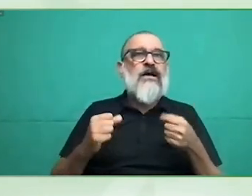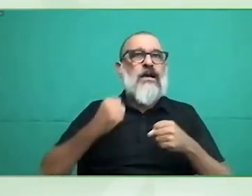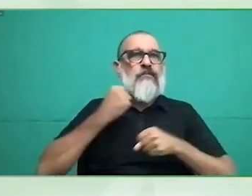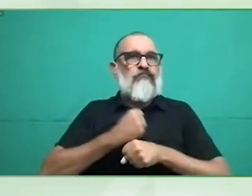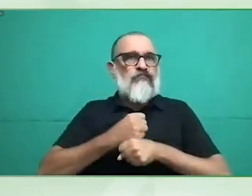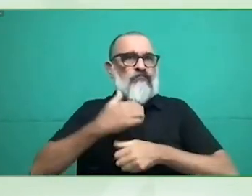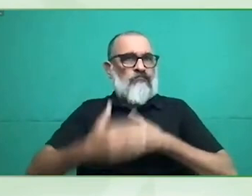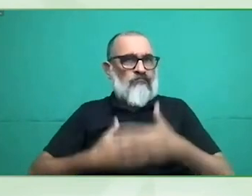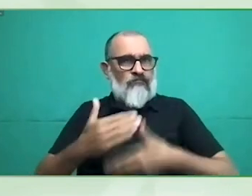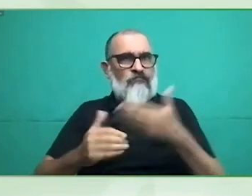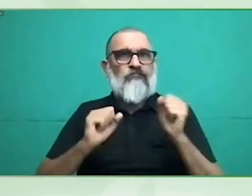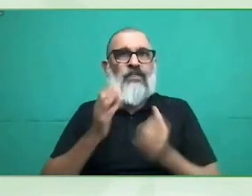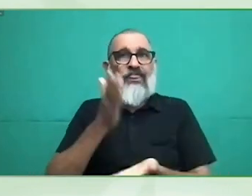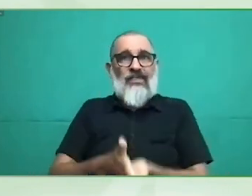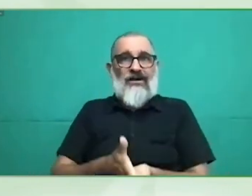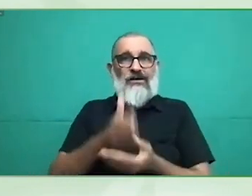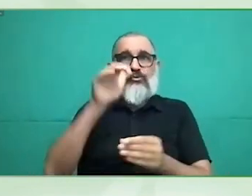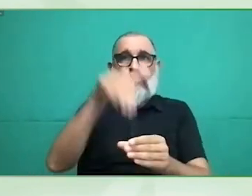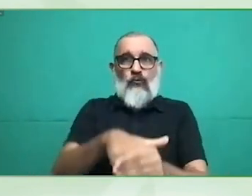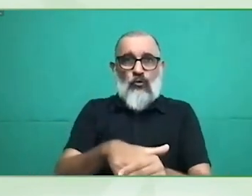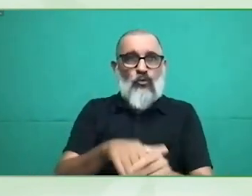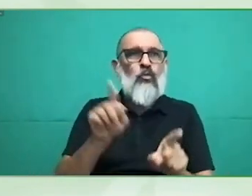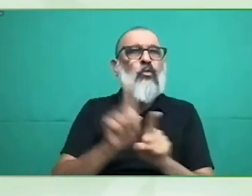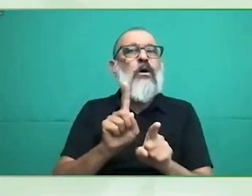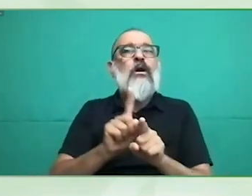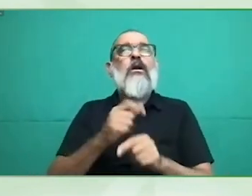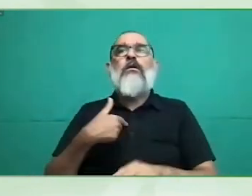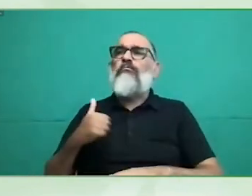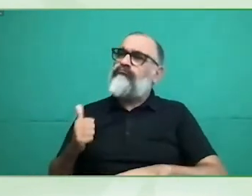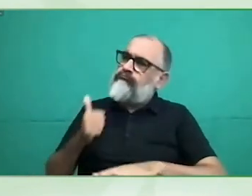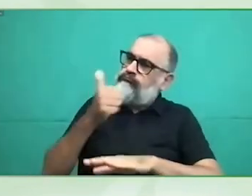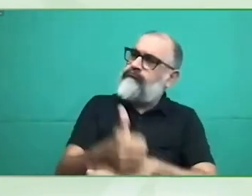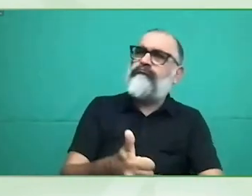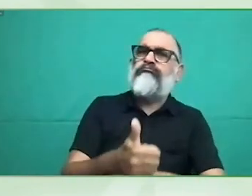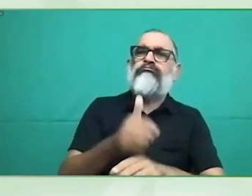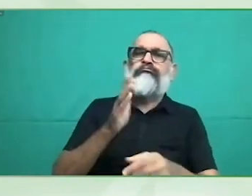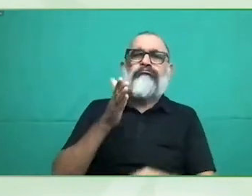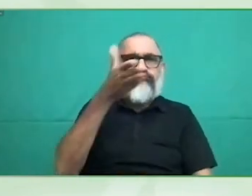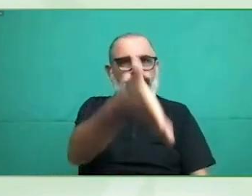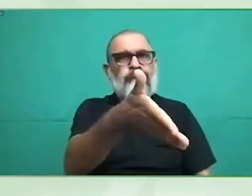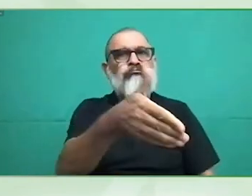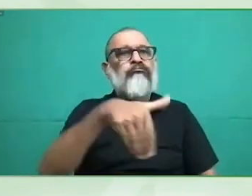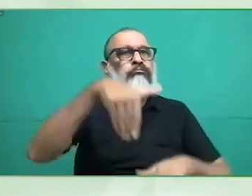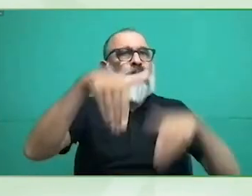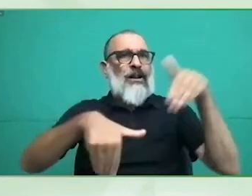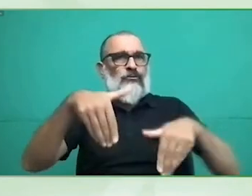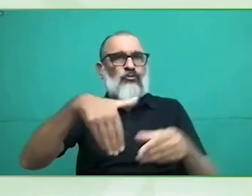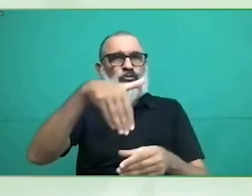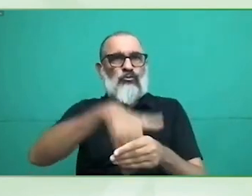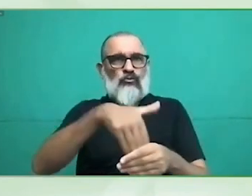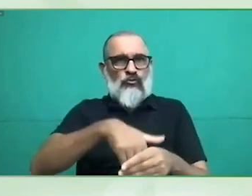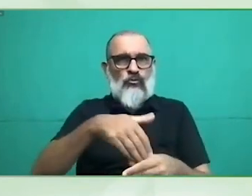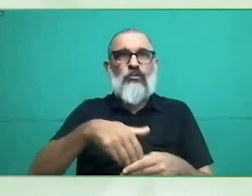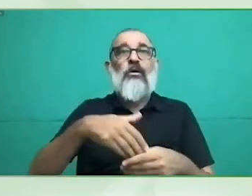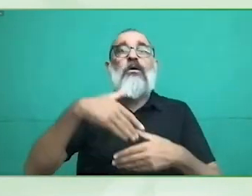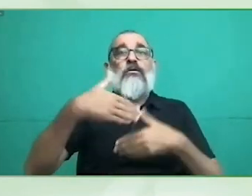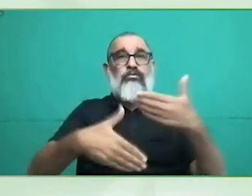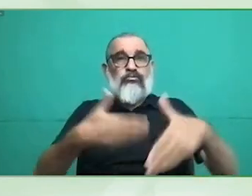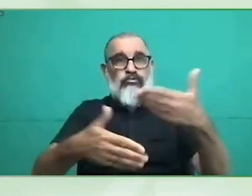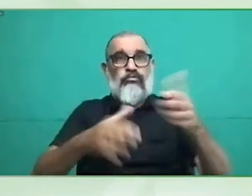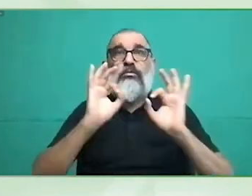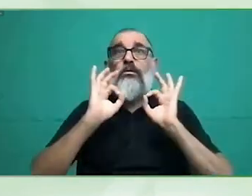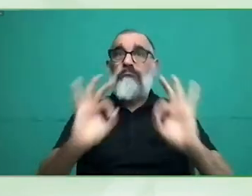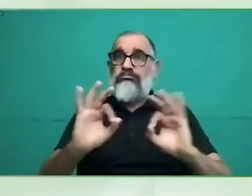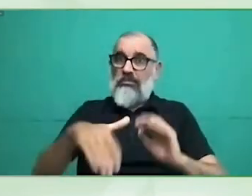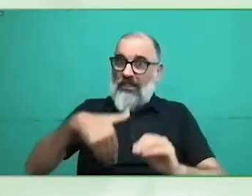intentar introducir el código el código QR de manera que pues nos limite nos